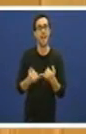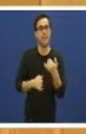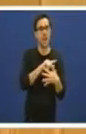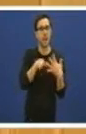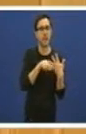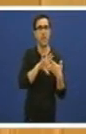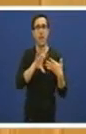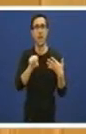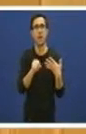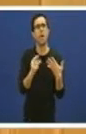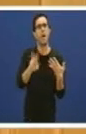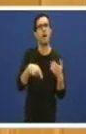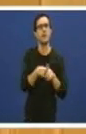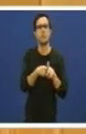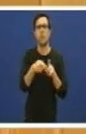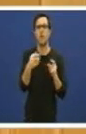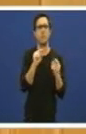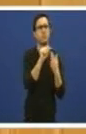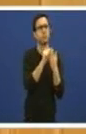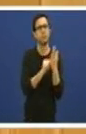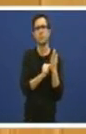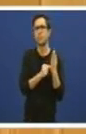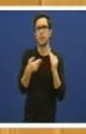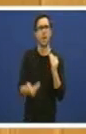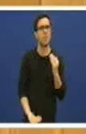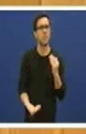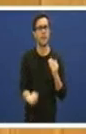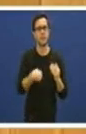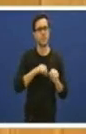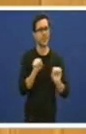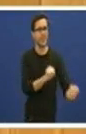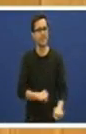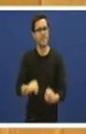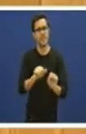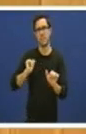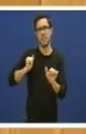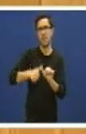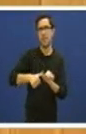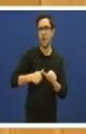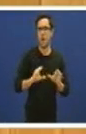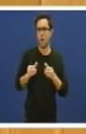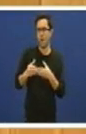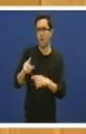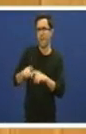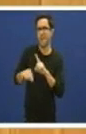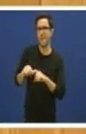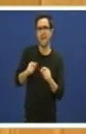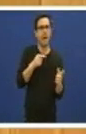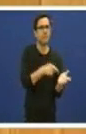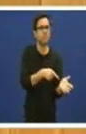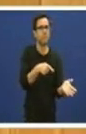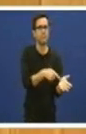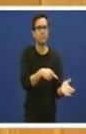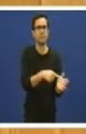fundamentais que ven desenvolvendo este grupo parlamentar o longo deste mandato a respecto do setor naval porque, como